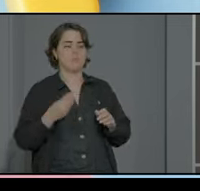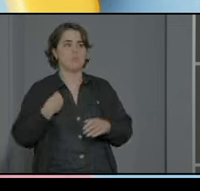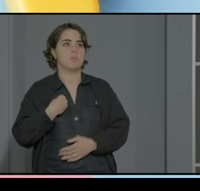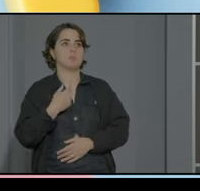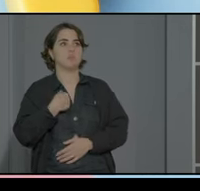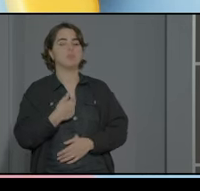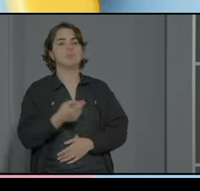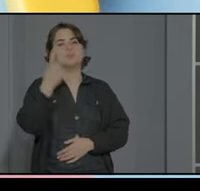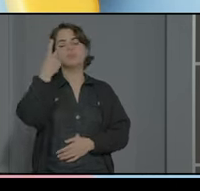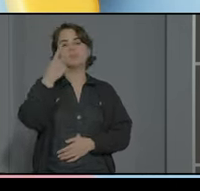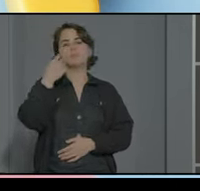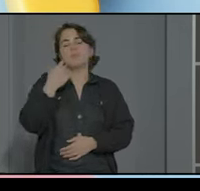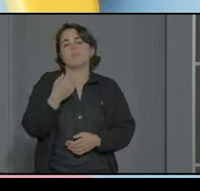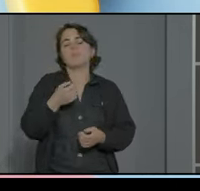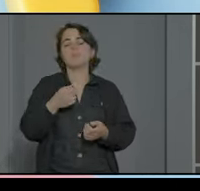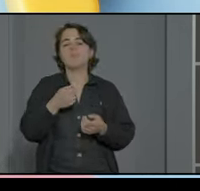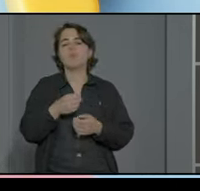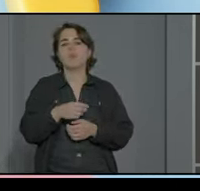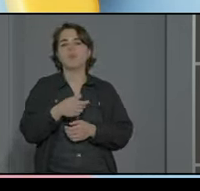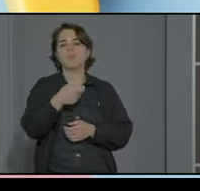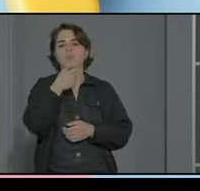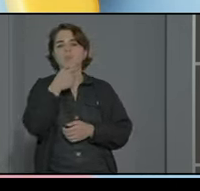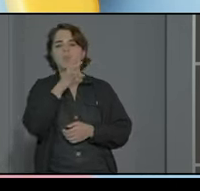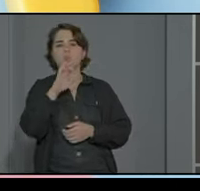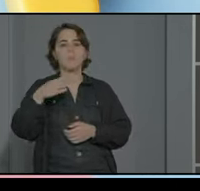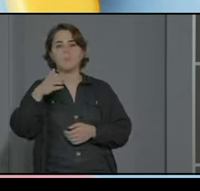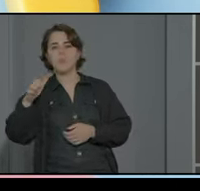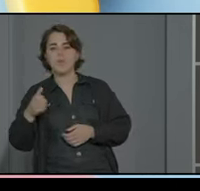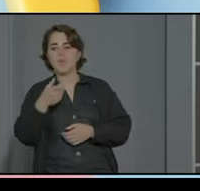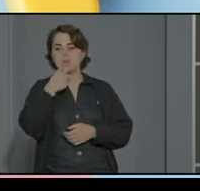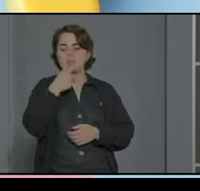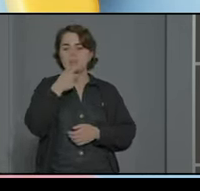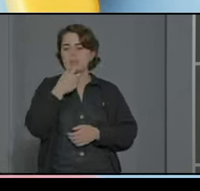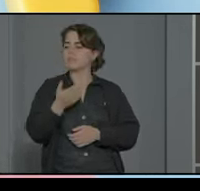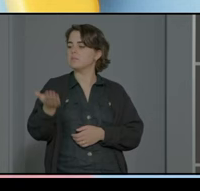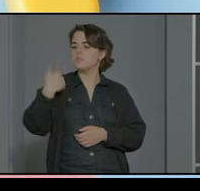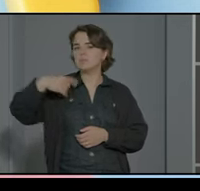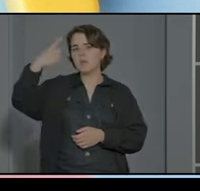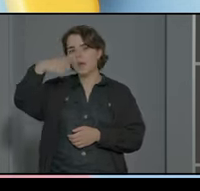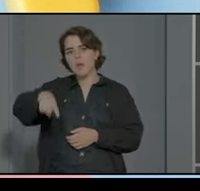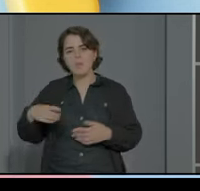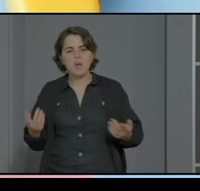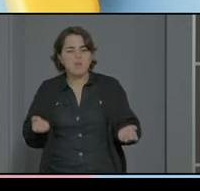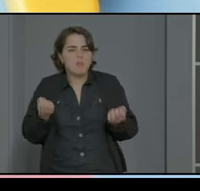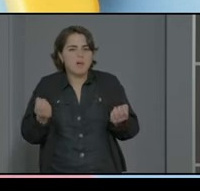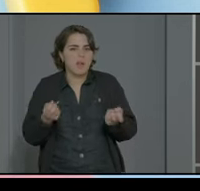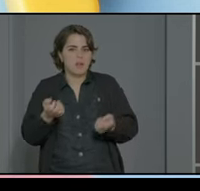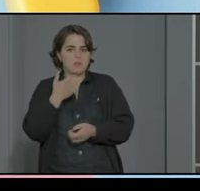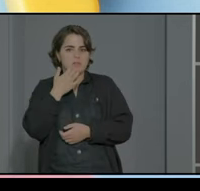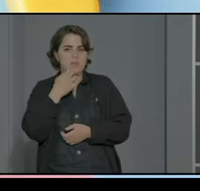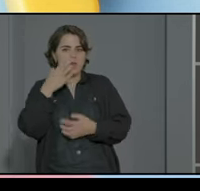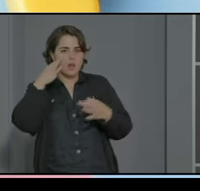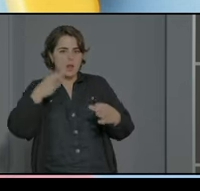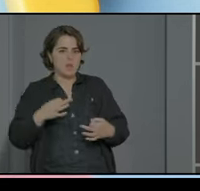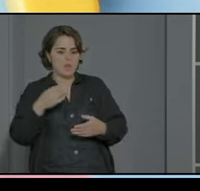el pasado de Bebo To Be In Inglés? si no es capaz de estar concentrado en clase atendiendo porque tiene miedo de